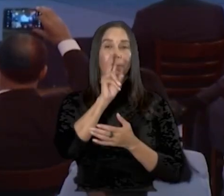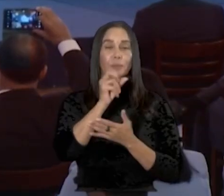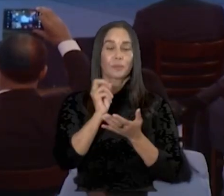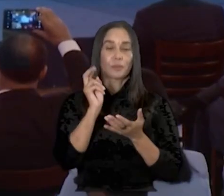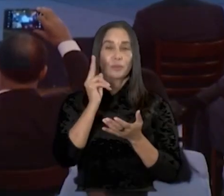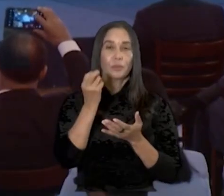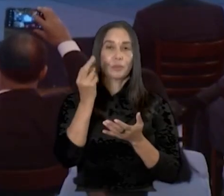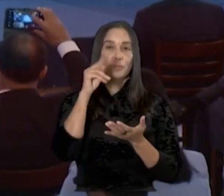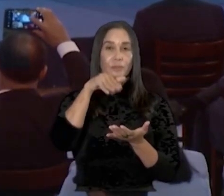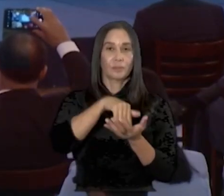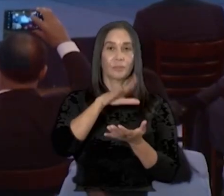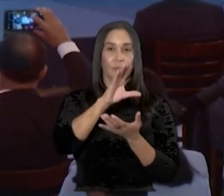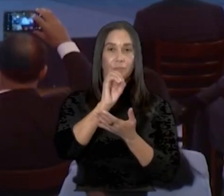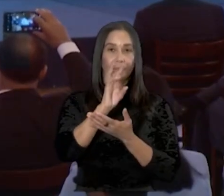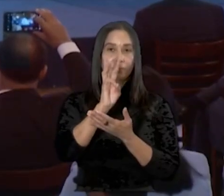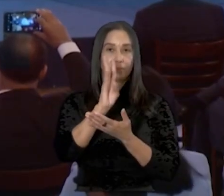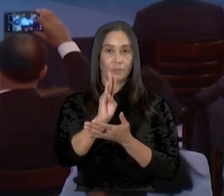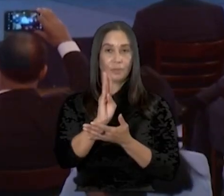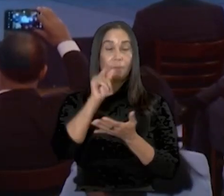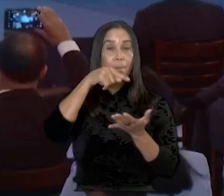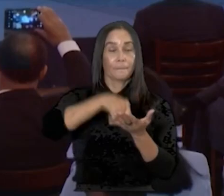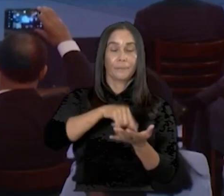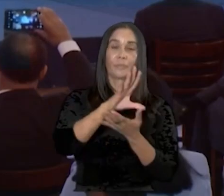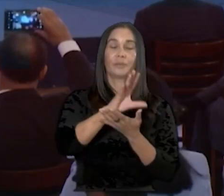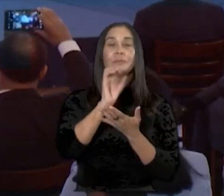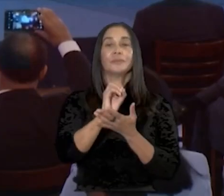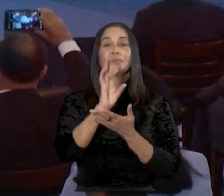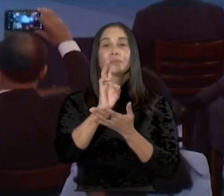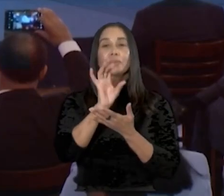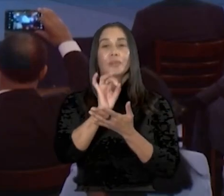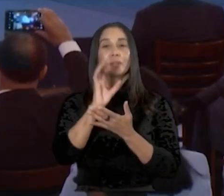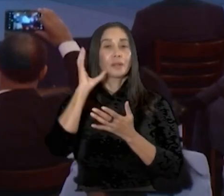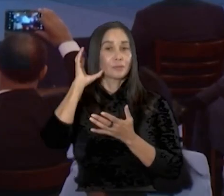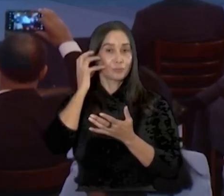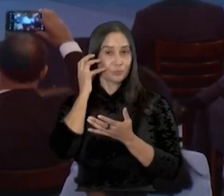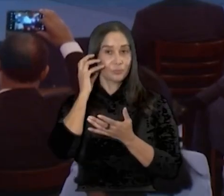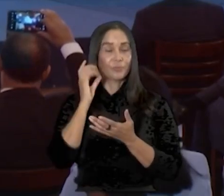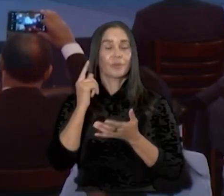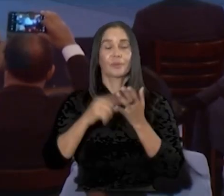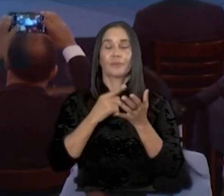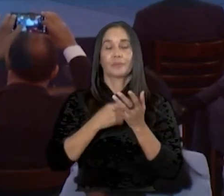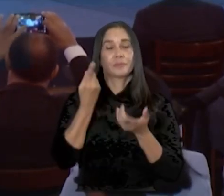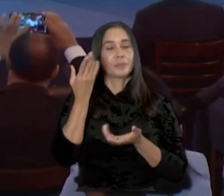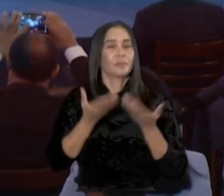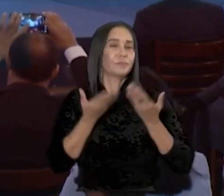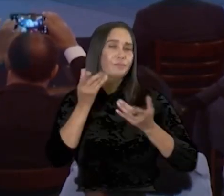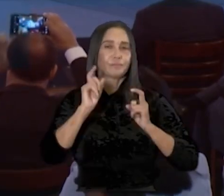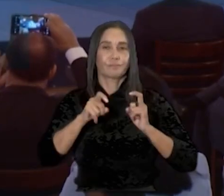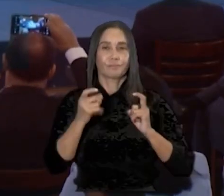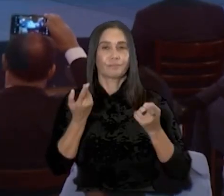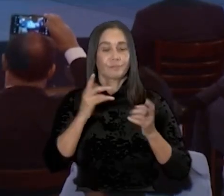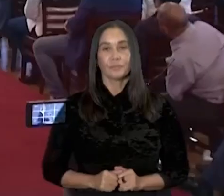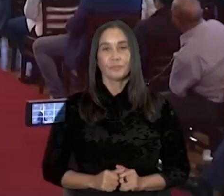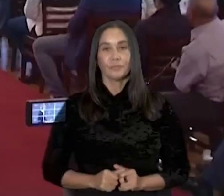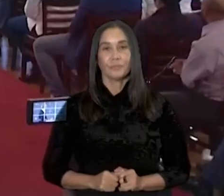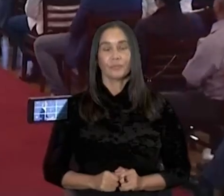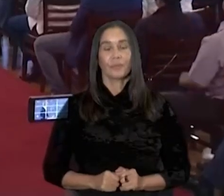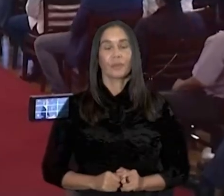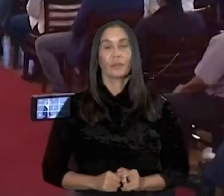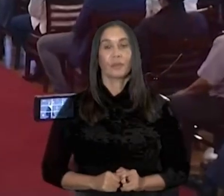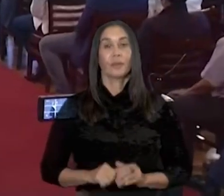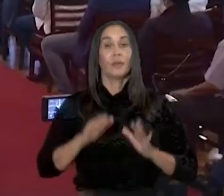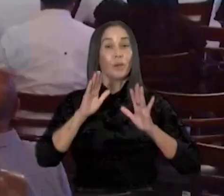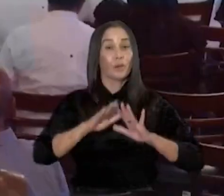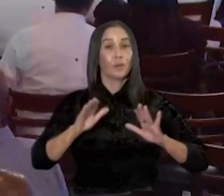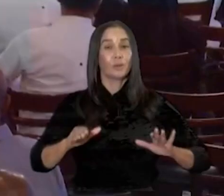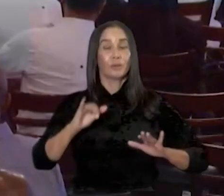beneficiarios, mil 587 auxiliares auditivos, que a veces pensamos que no lo necesitan los niños. Obviamente con los niños